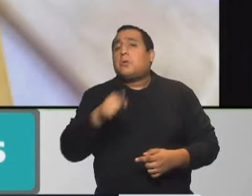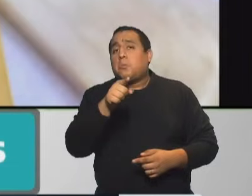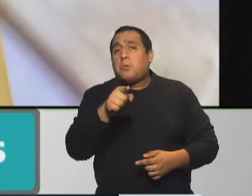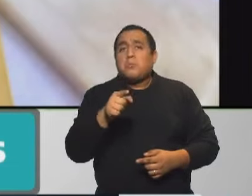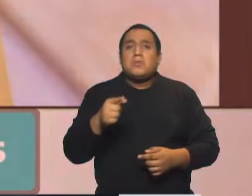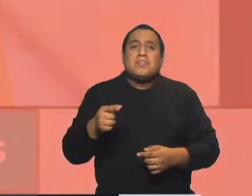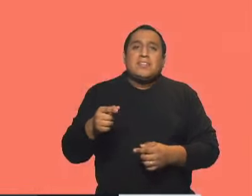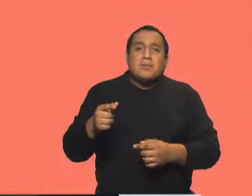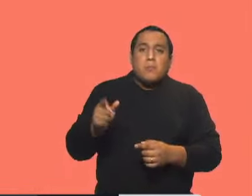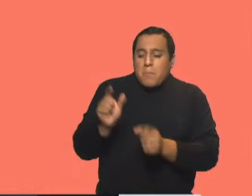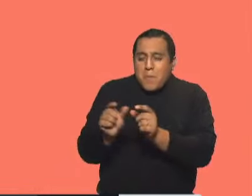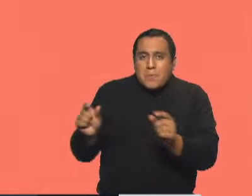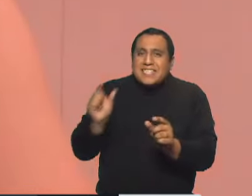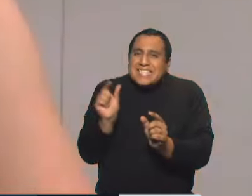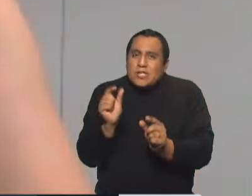porciones chiquititas.